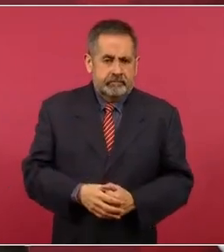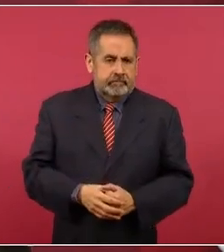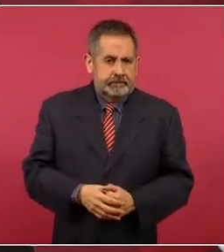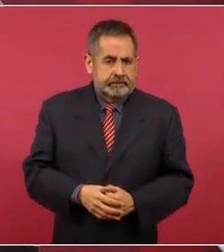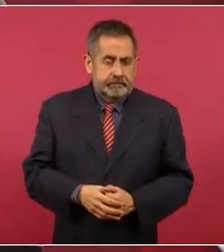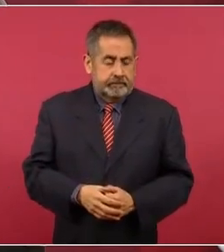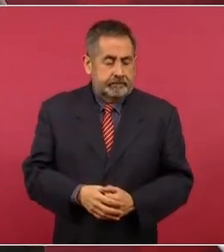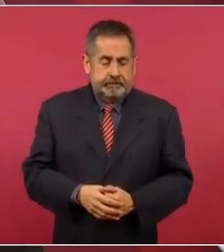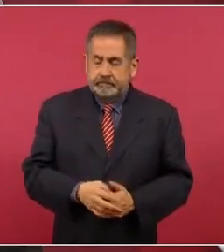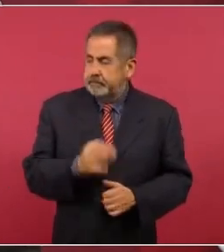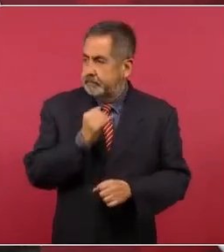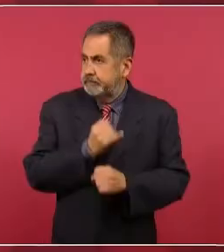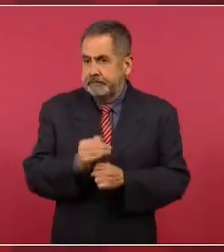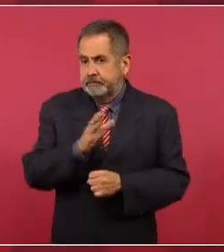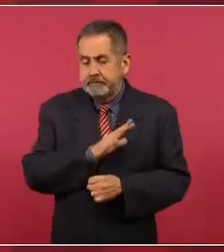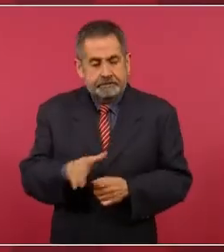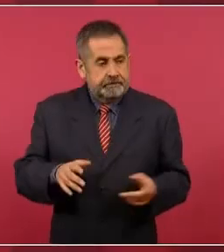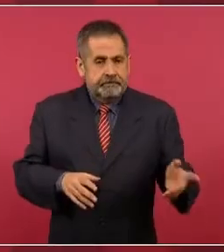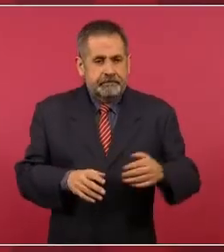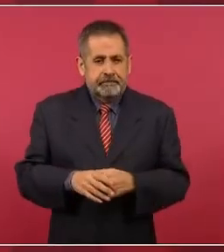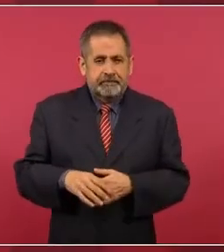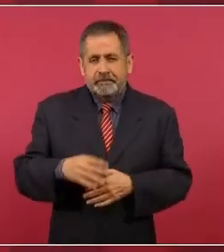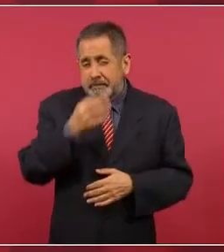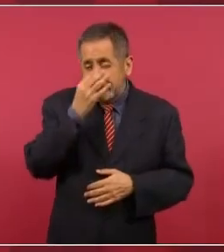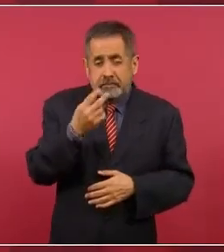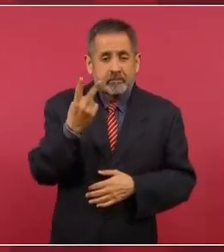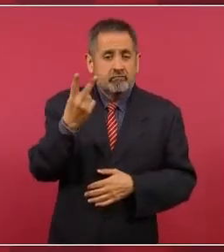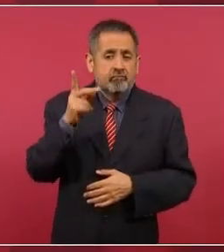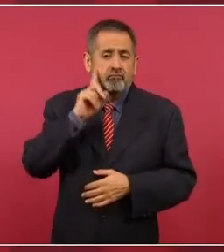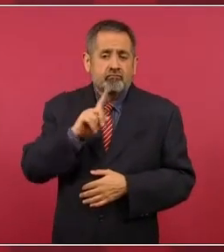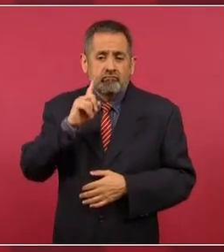Increíble, sólo dos mujeres mujeres.